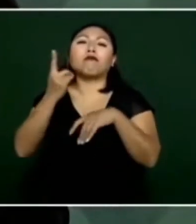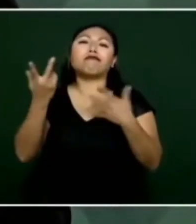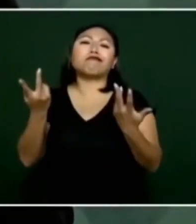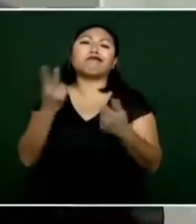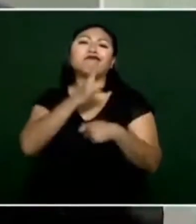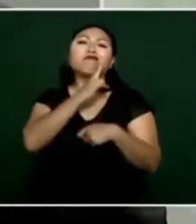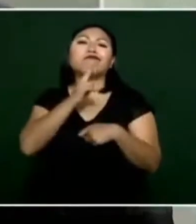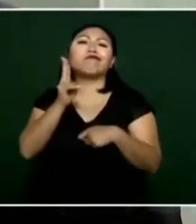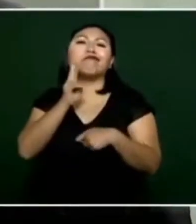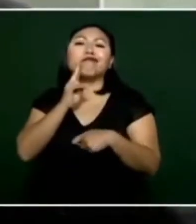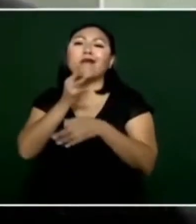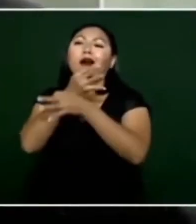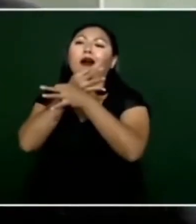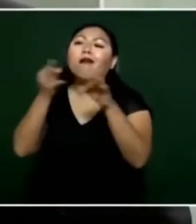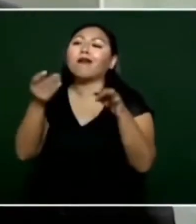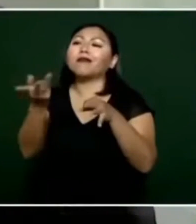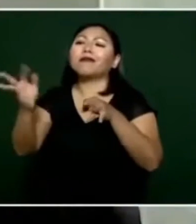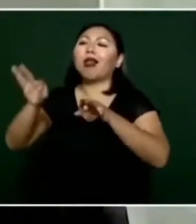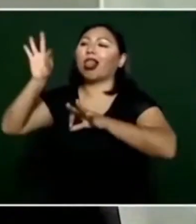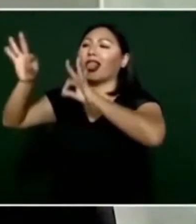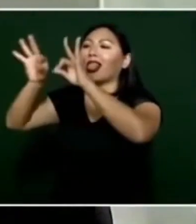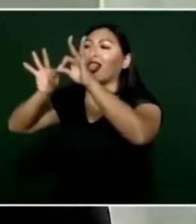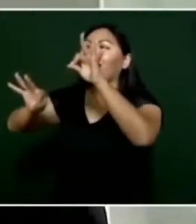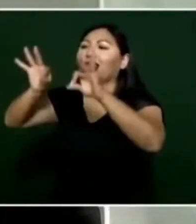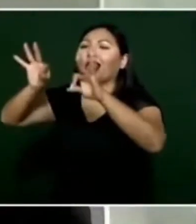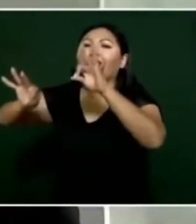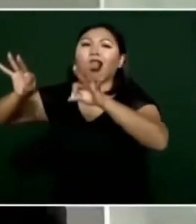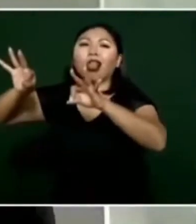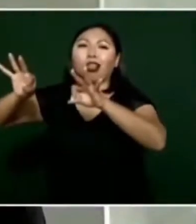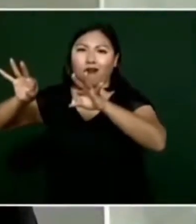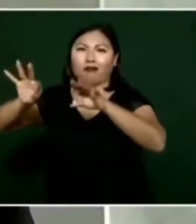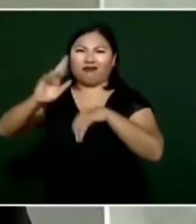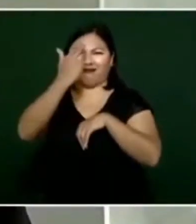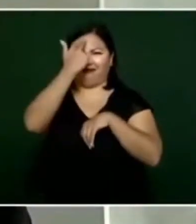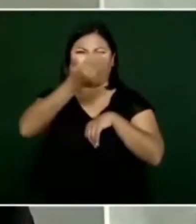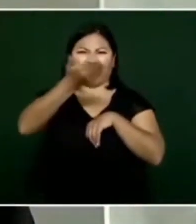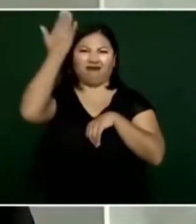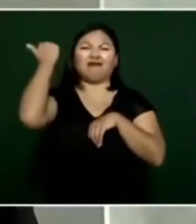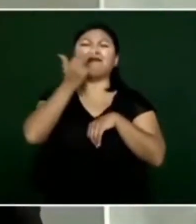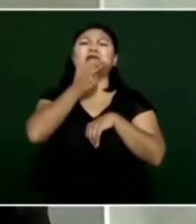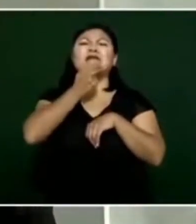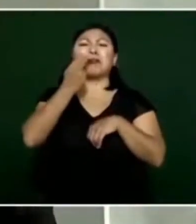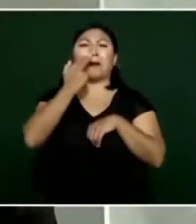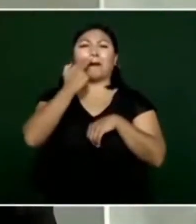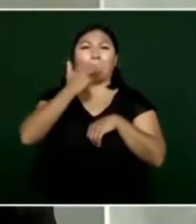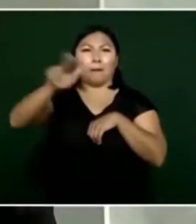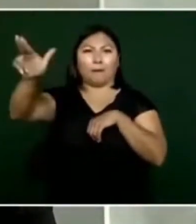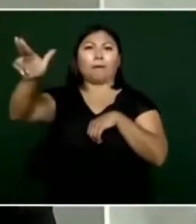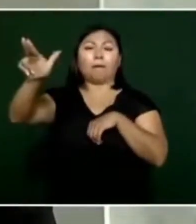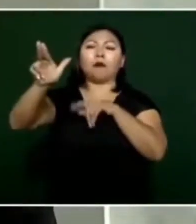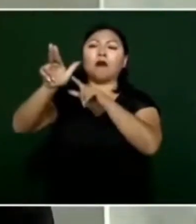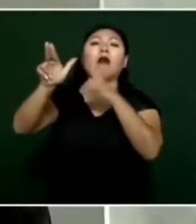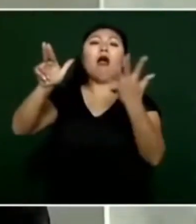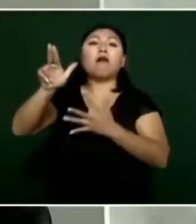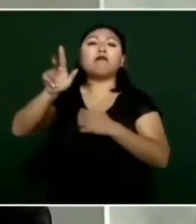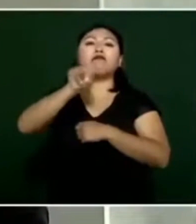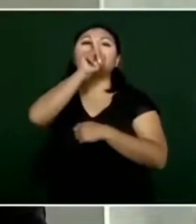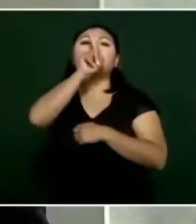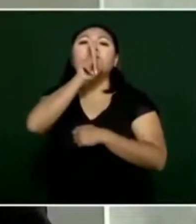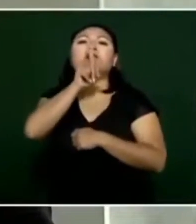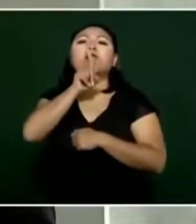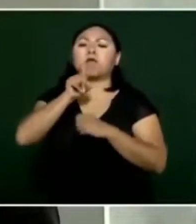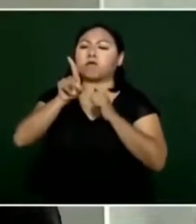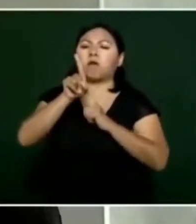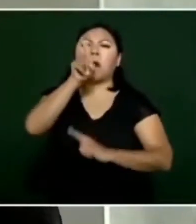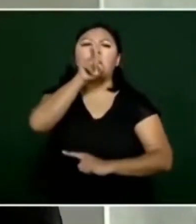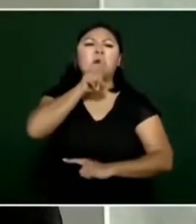hitleriana de Goebbels de que una mentira que se repite muchas veces puede convertirse en verdad